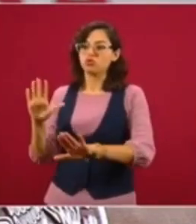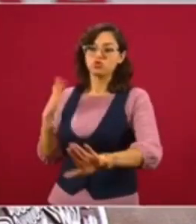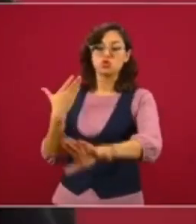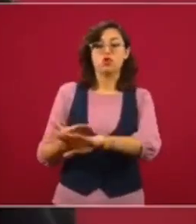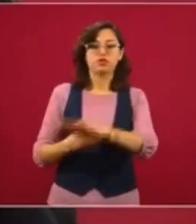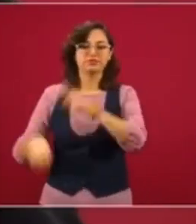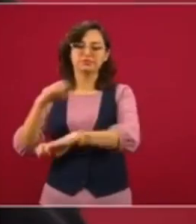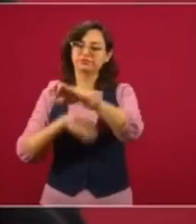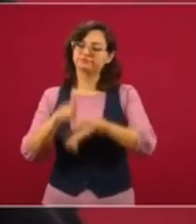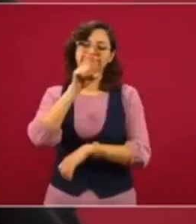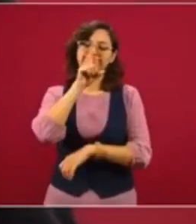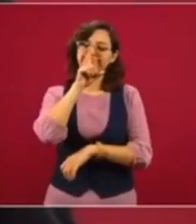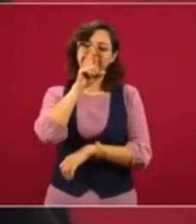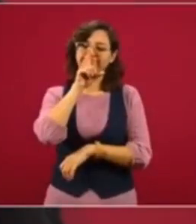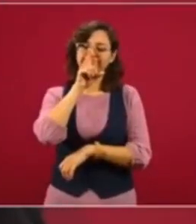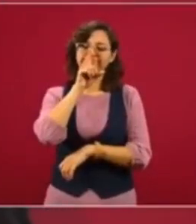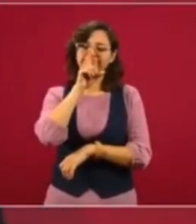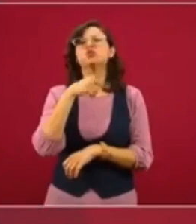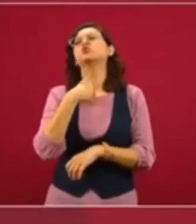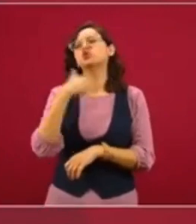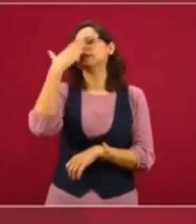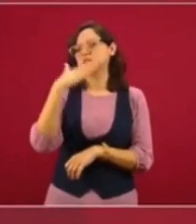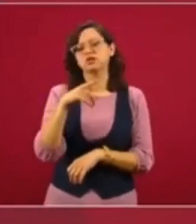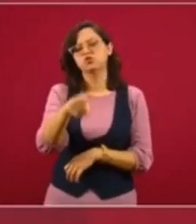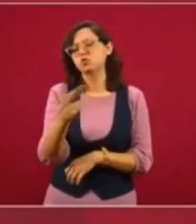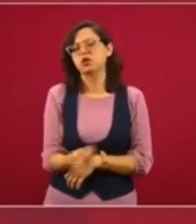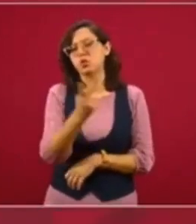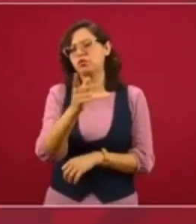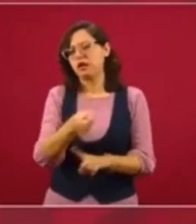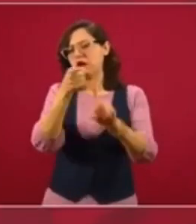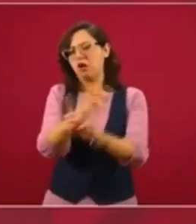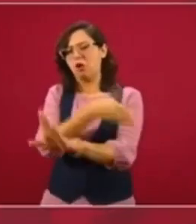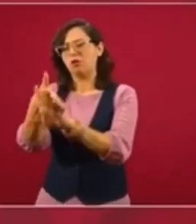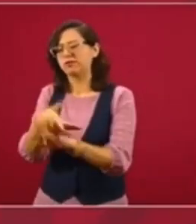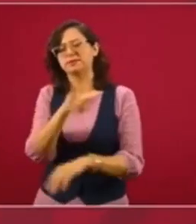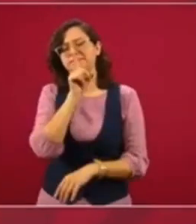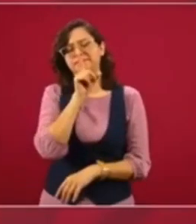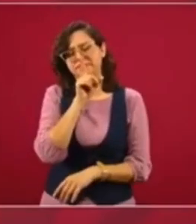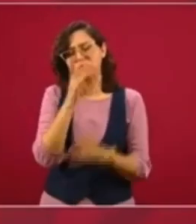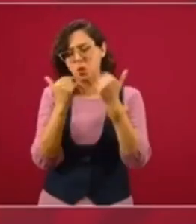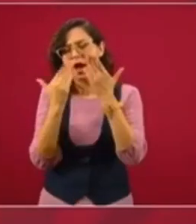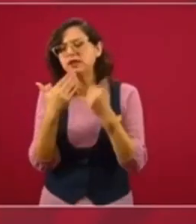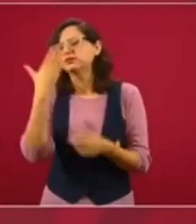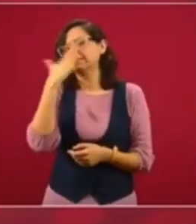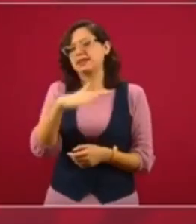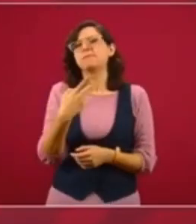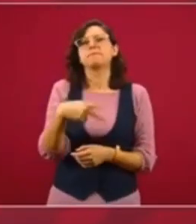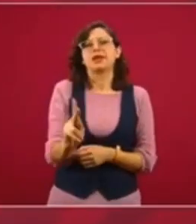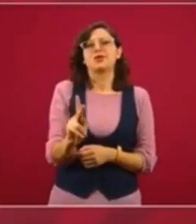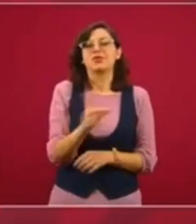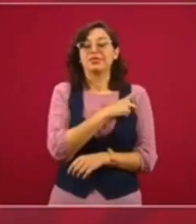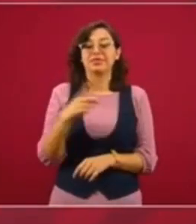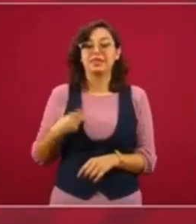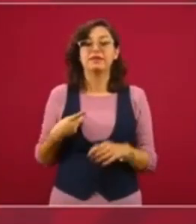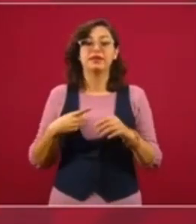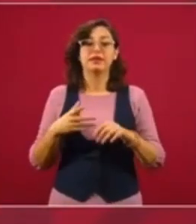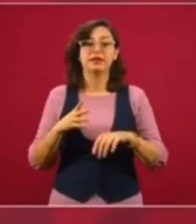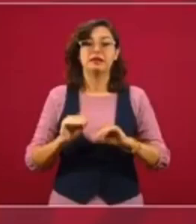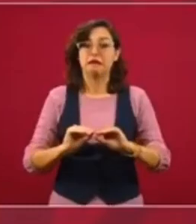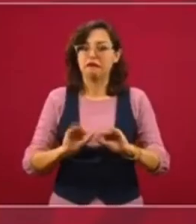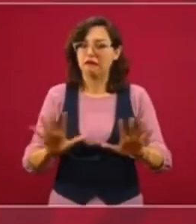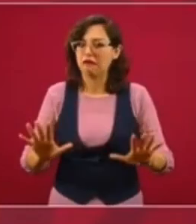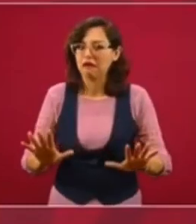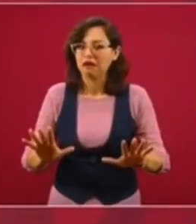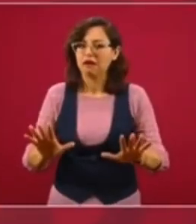los empresarios. Yo sé que ese no es tu propósito, pero es importante aclarar que nosotros no